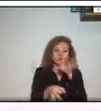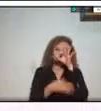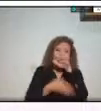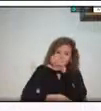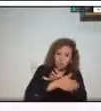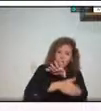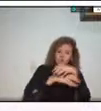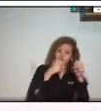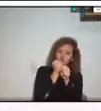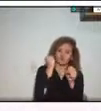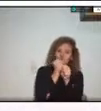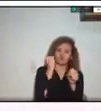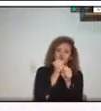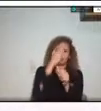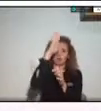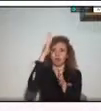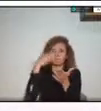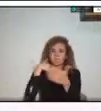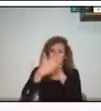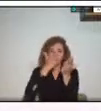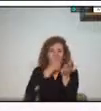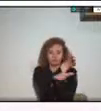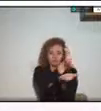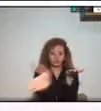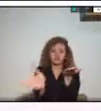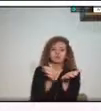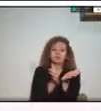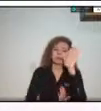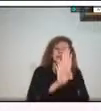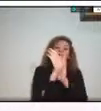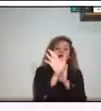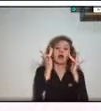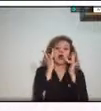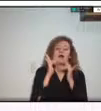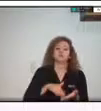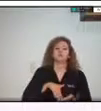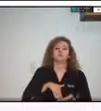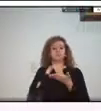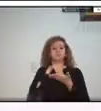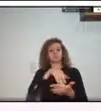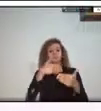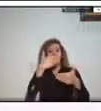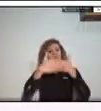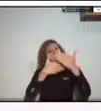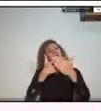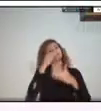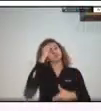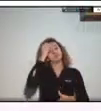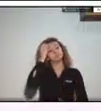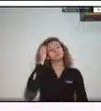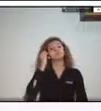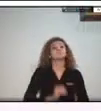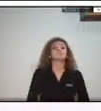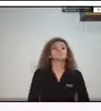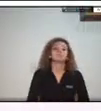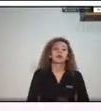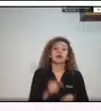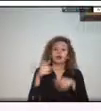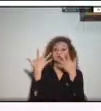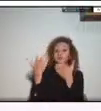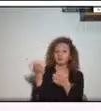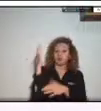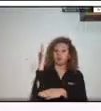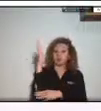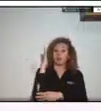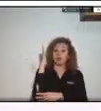transversal al desarrollo para construir territorios sostenibles y resilientes este evento si quieren volverlo a ver estará